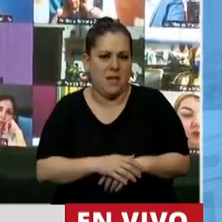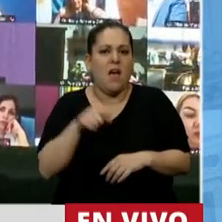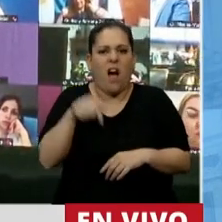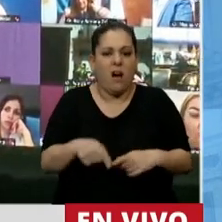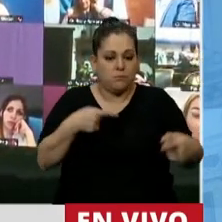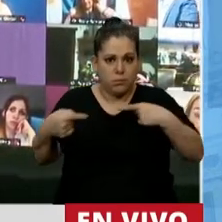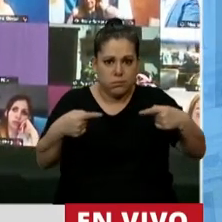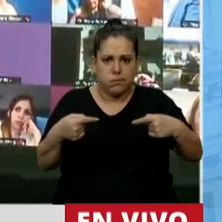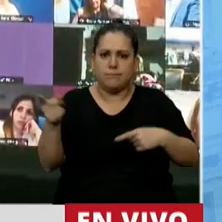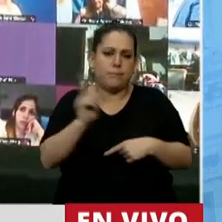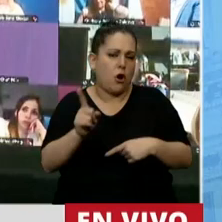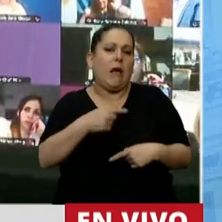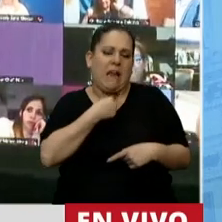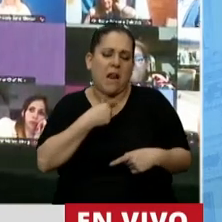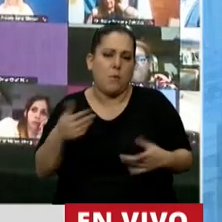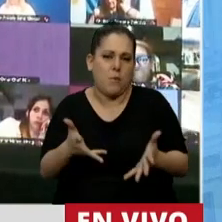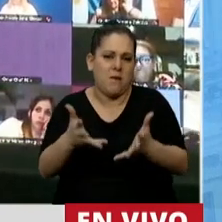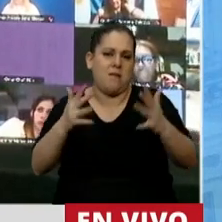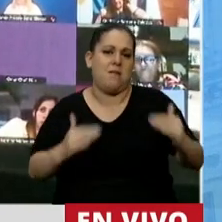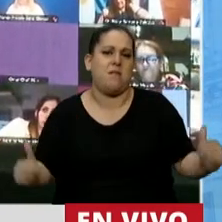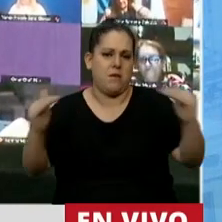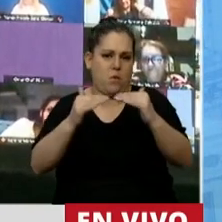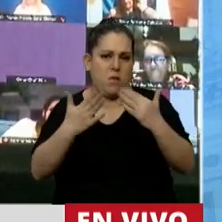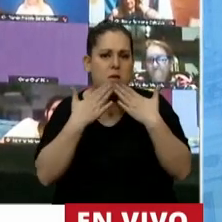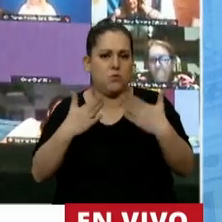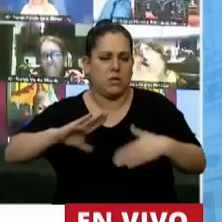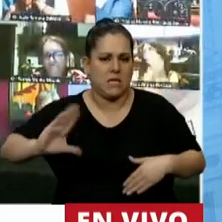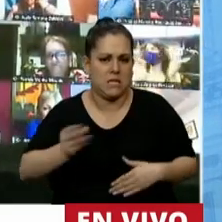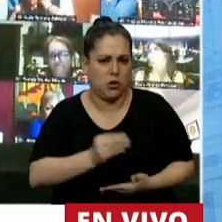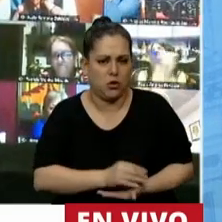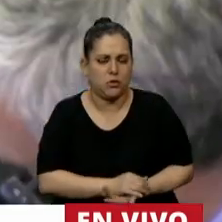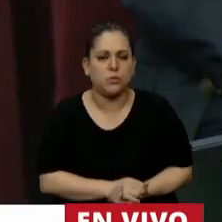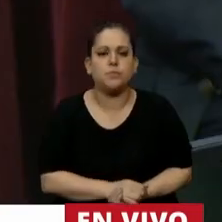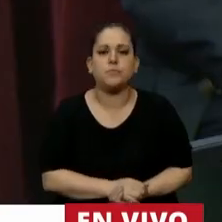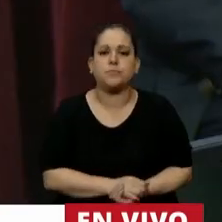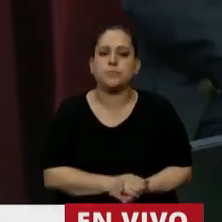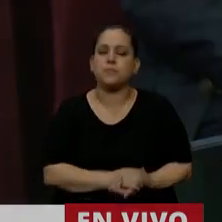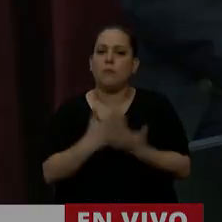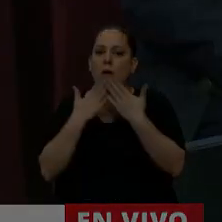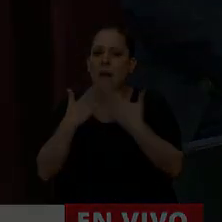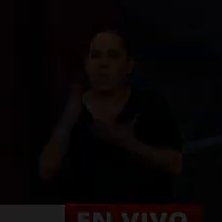con este proyecto estamos sembrando igualdad. Muchísimas gracias a todos. Gracias, Diputado Martínez.